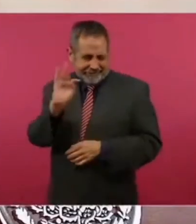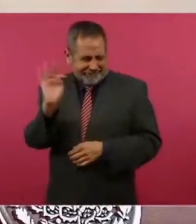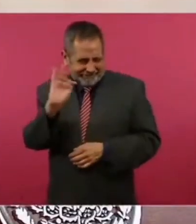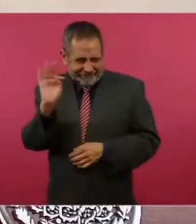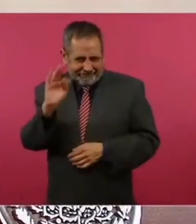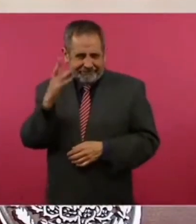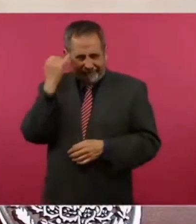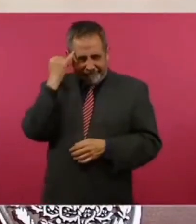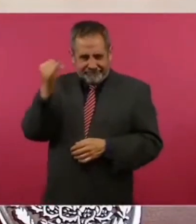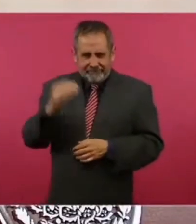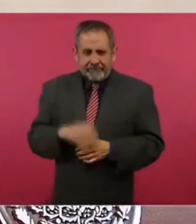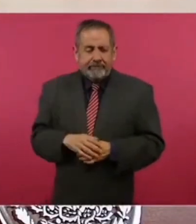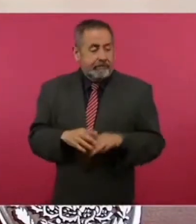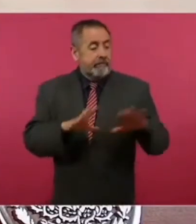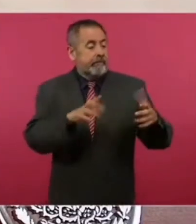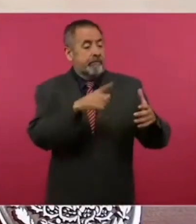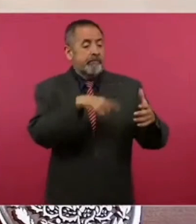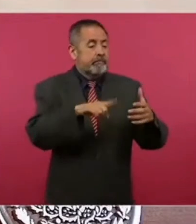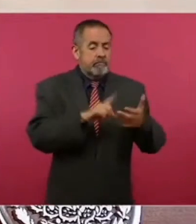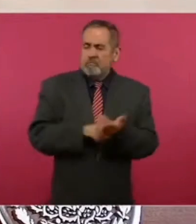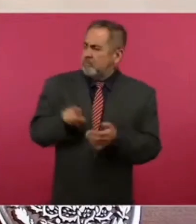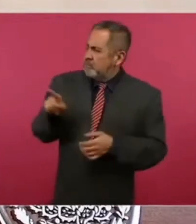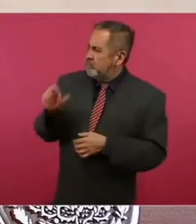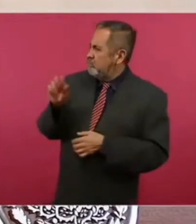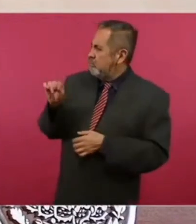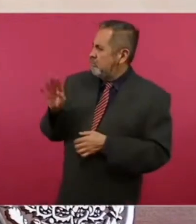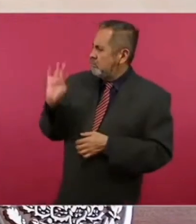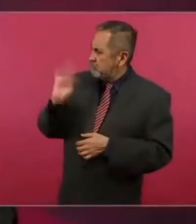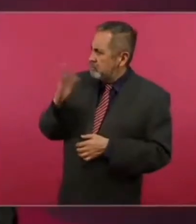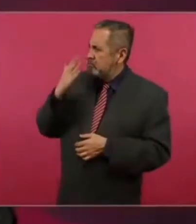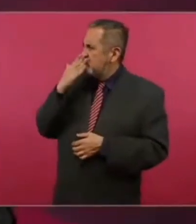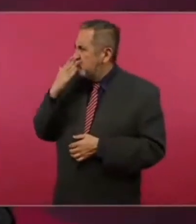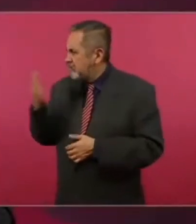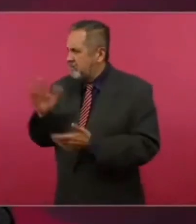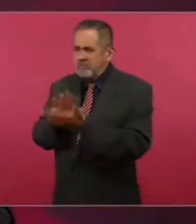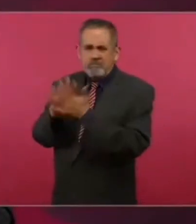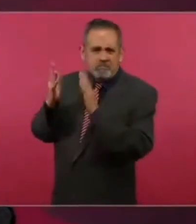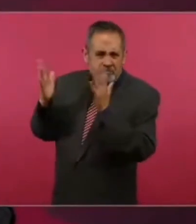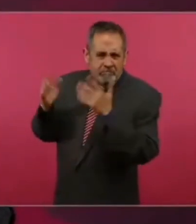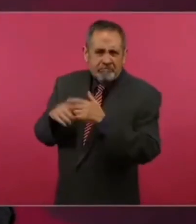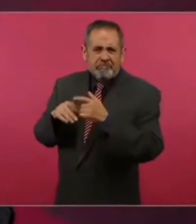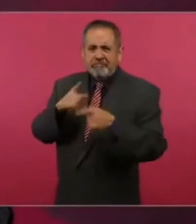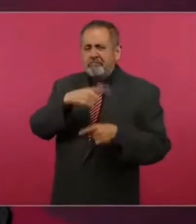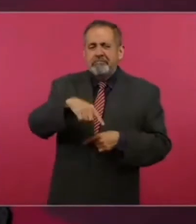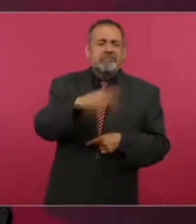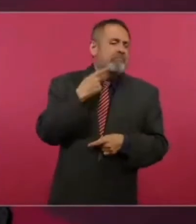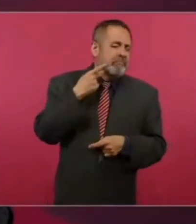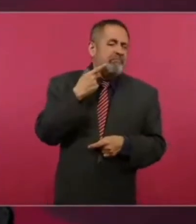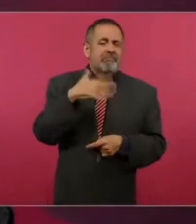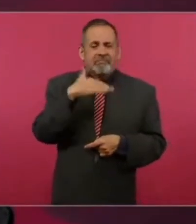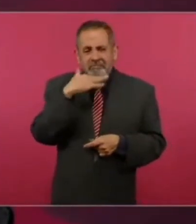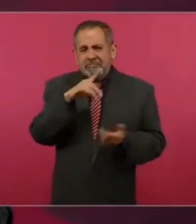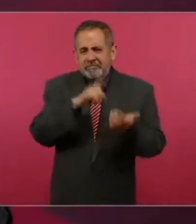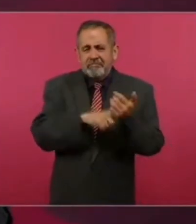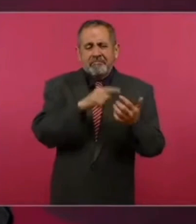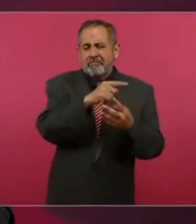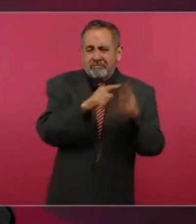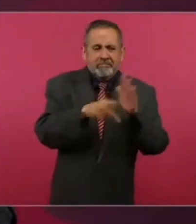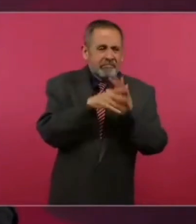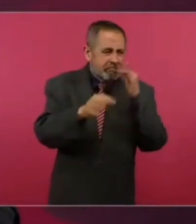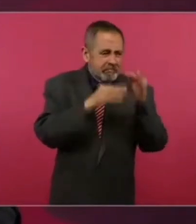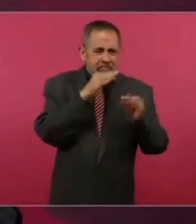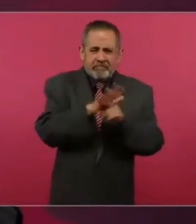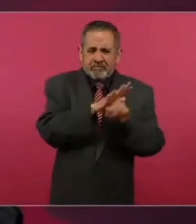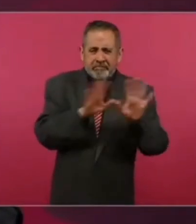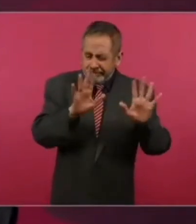los del bloque conservador, los traficantes de influencia, los políticos corruptos, los medios de